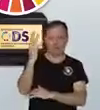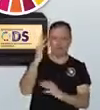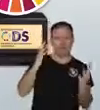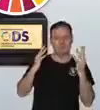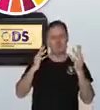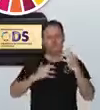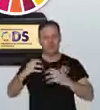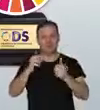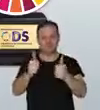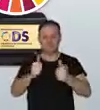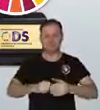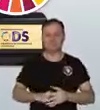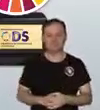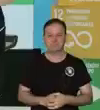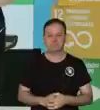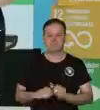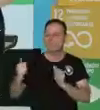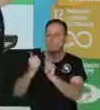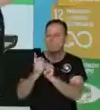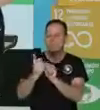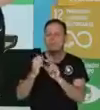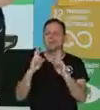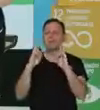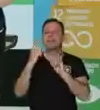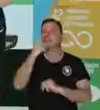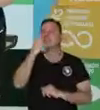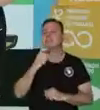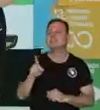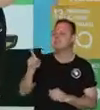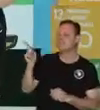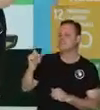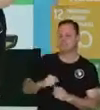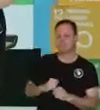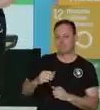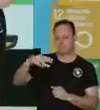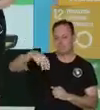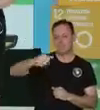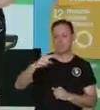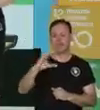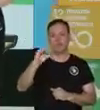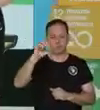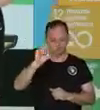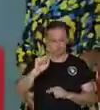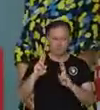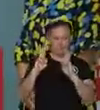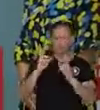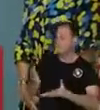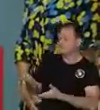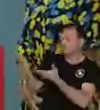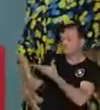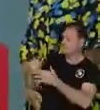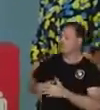puede llegar a tener sobre todos ellos. Y nos acompaña como representante de la firma el ingeniero Marcos Zamudio,